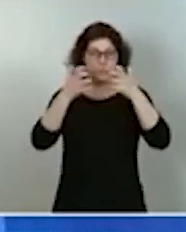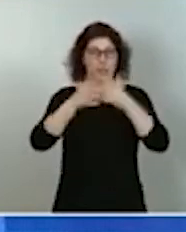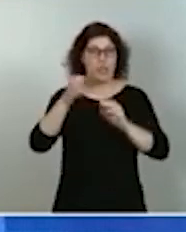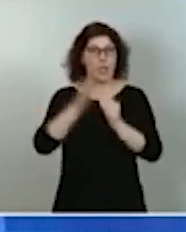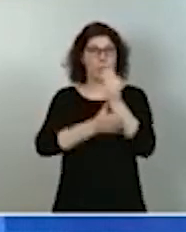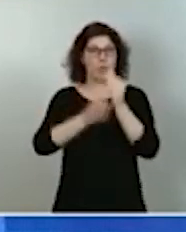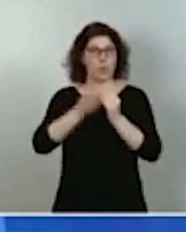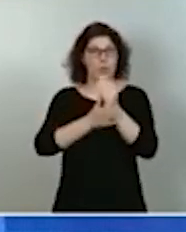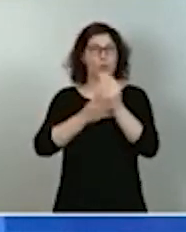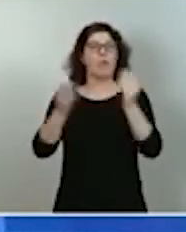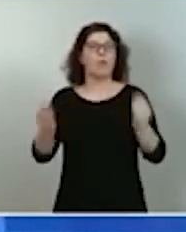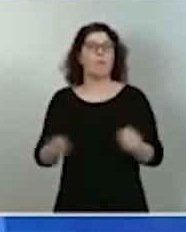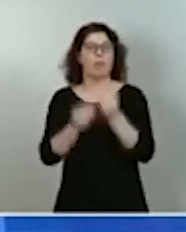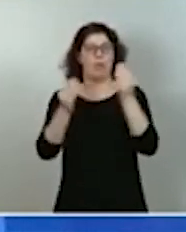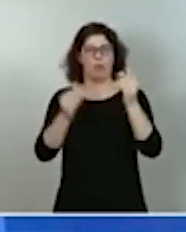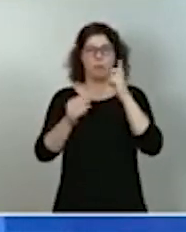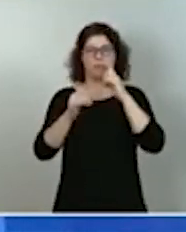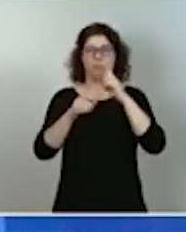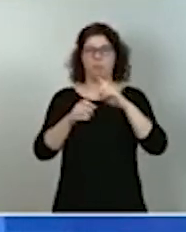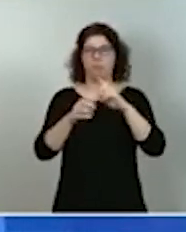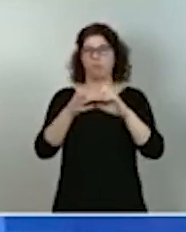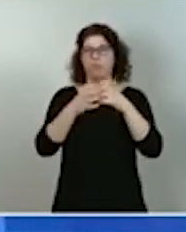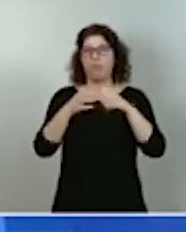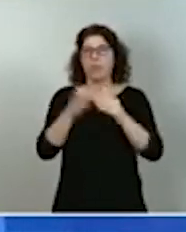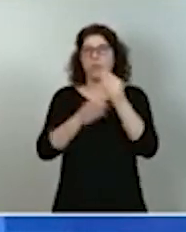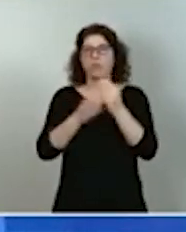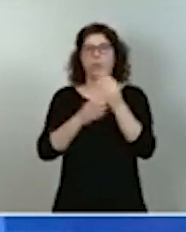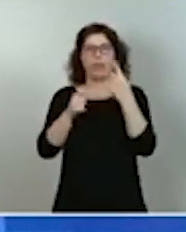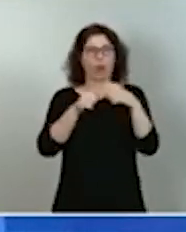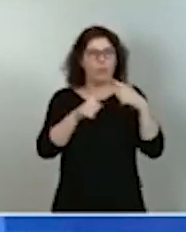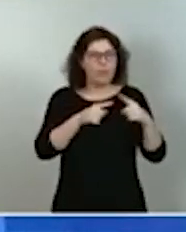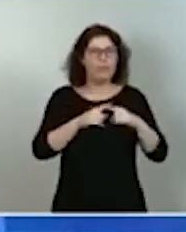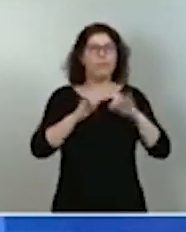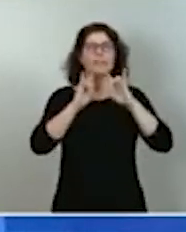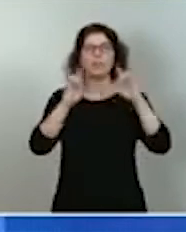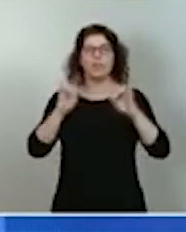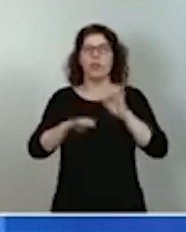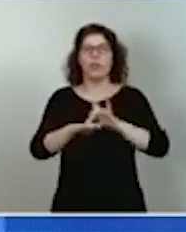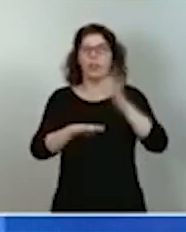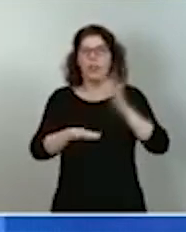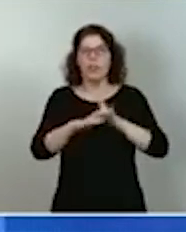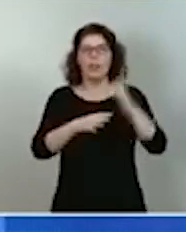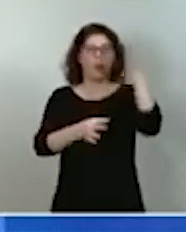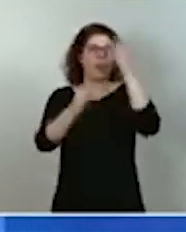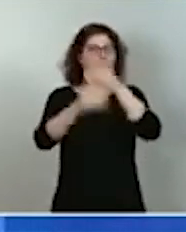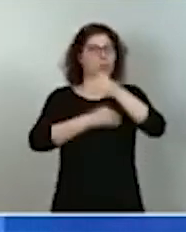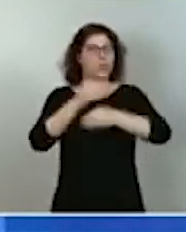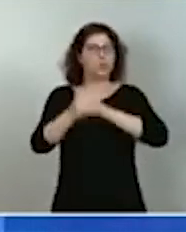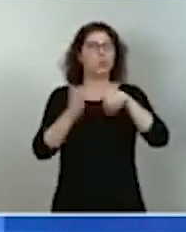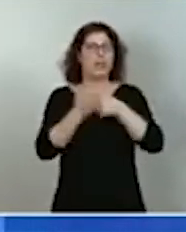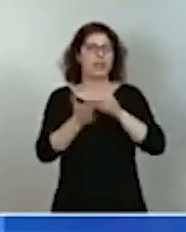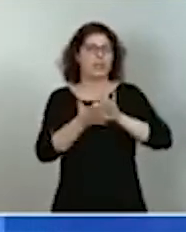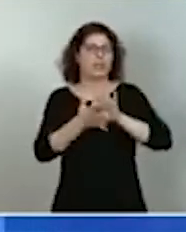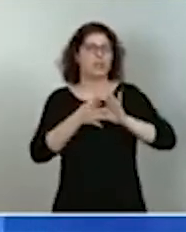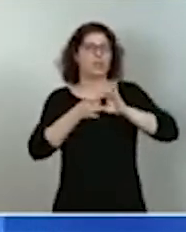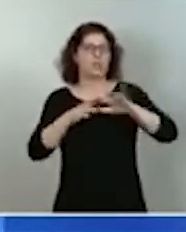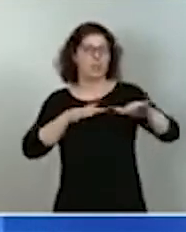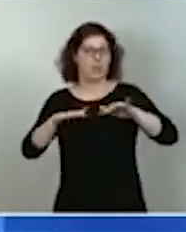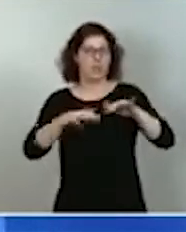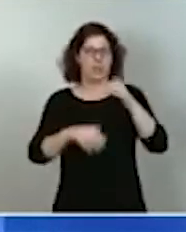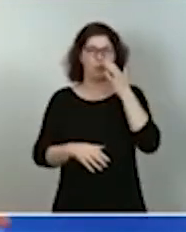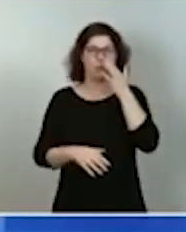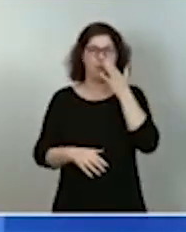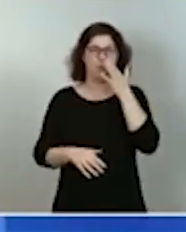componentes, la electrónica, la digital, la de uso de datos y la de los servicios asociados a la movilidad. Déjenme